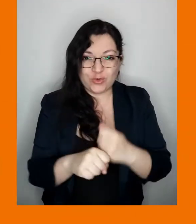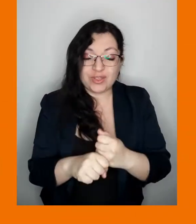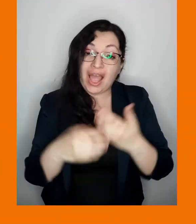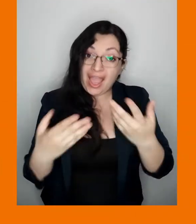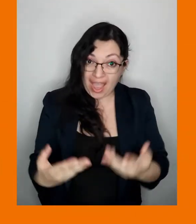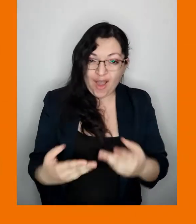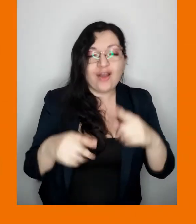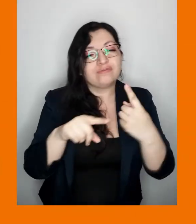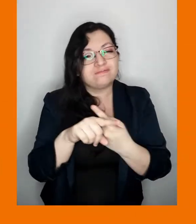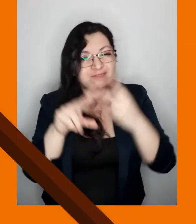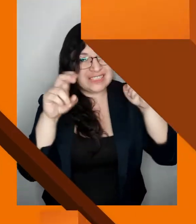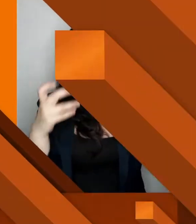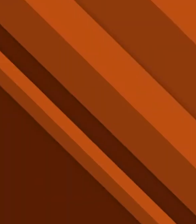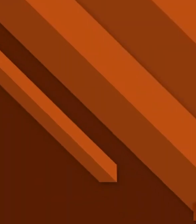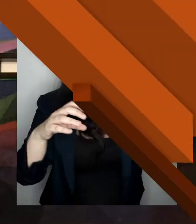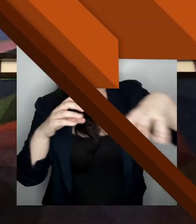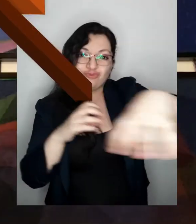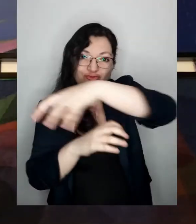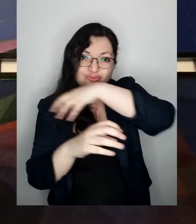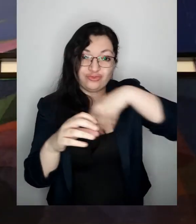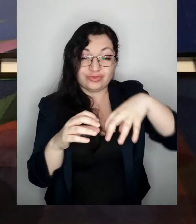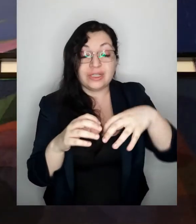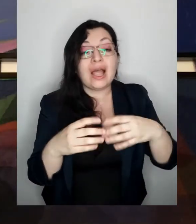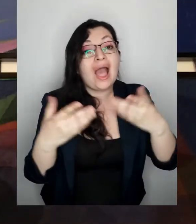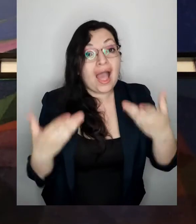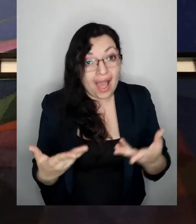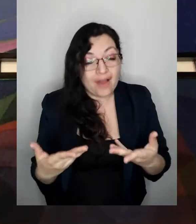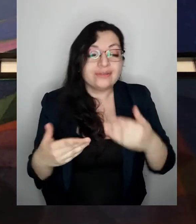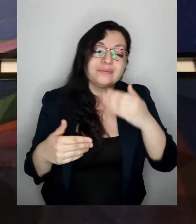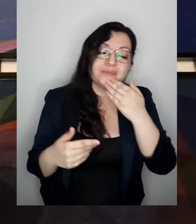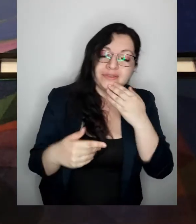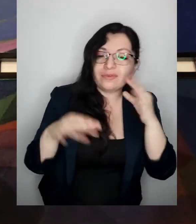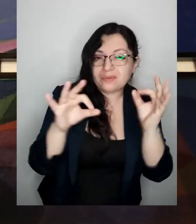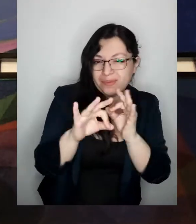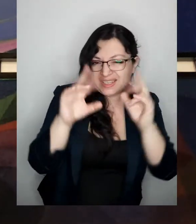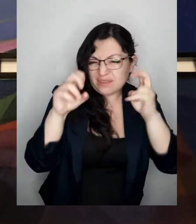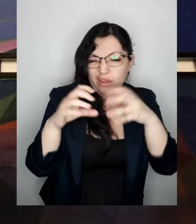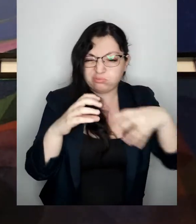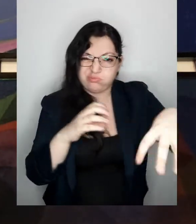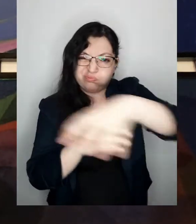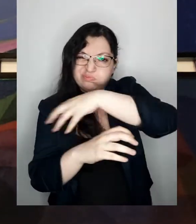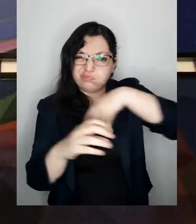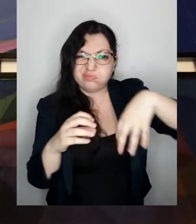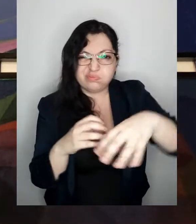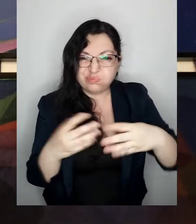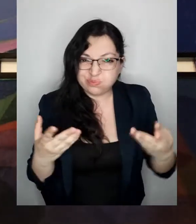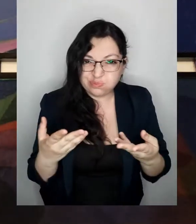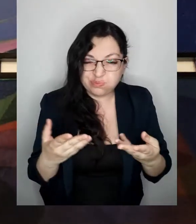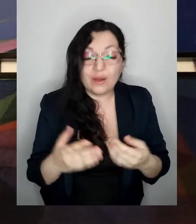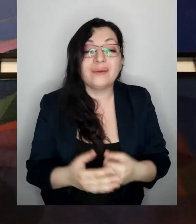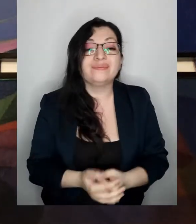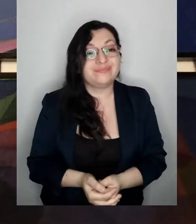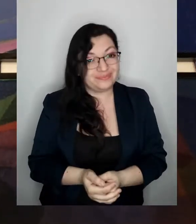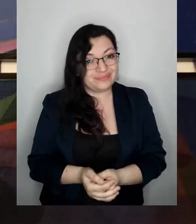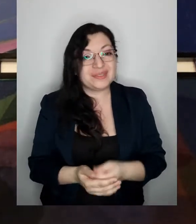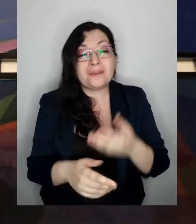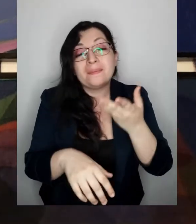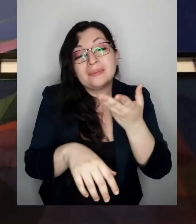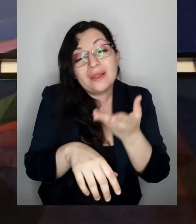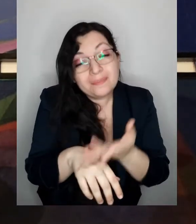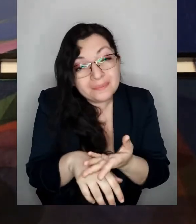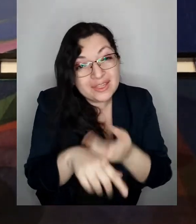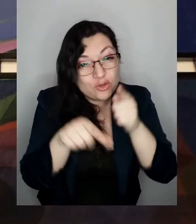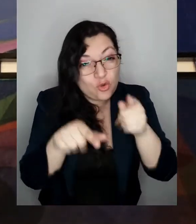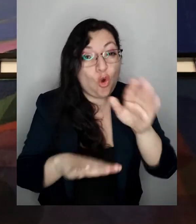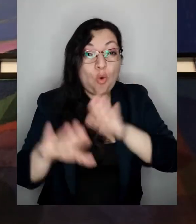veremos estaciones del año lo siguiente que haremos es explicar las estaciones del año para eso te voy a pedir que con